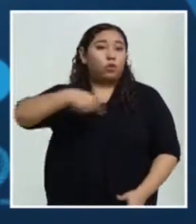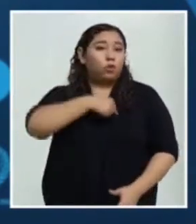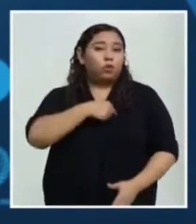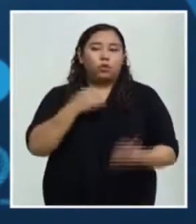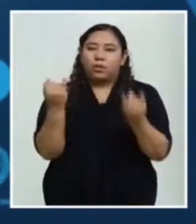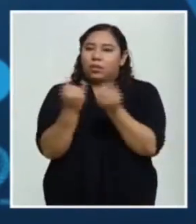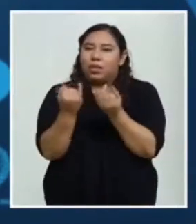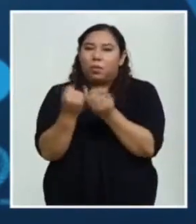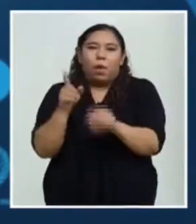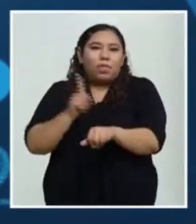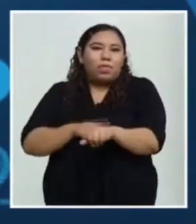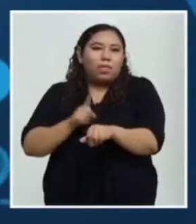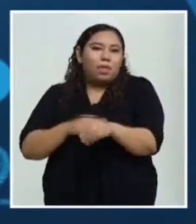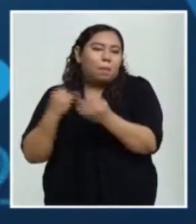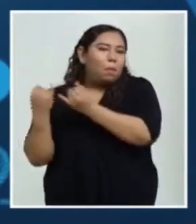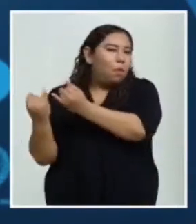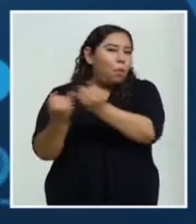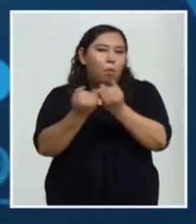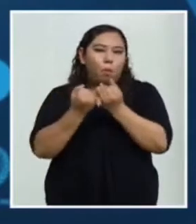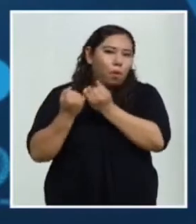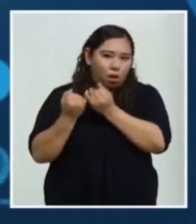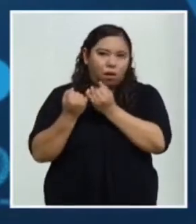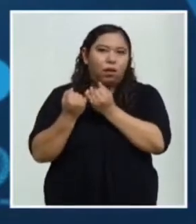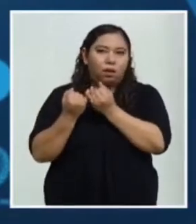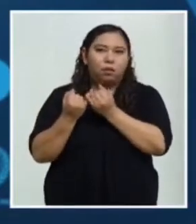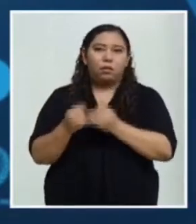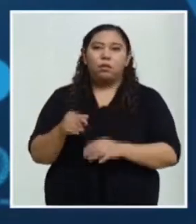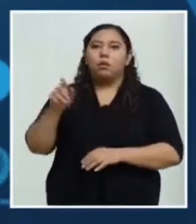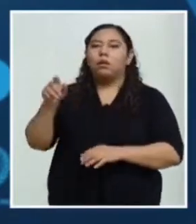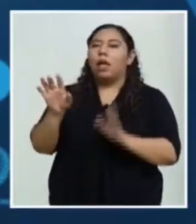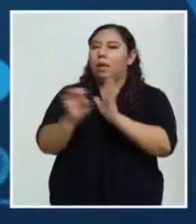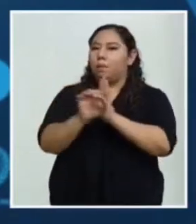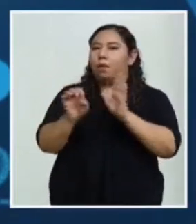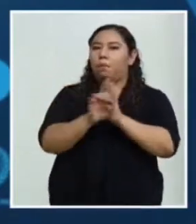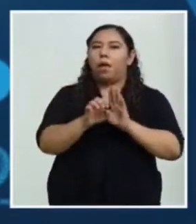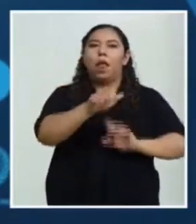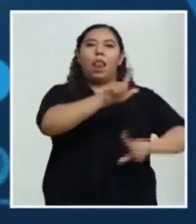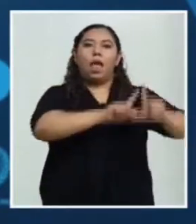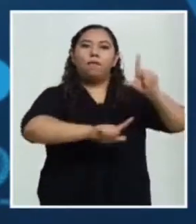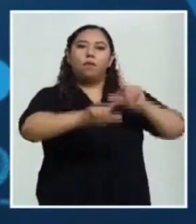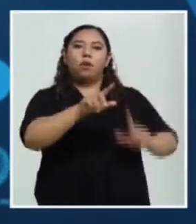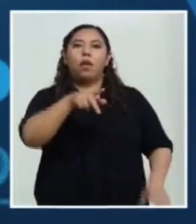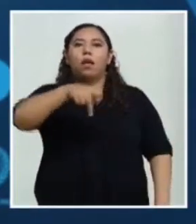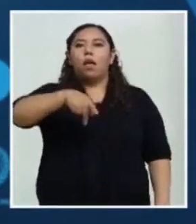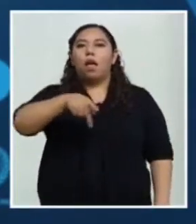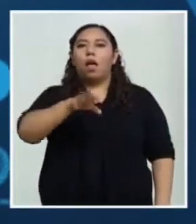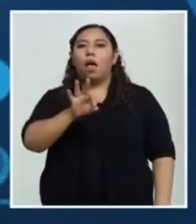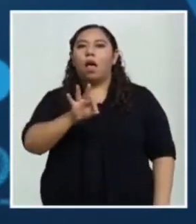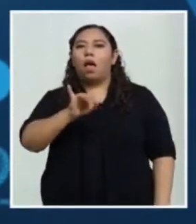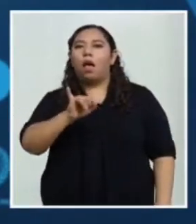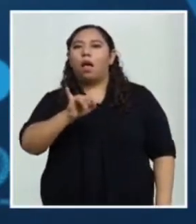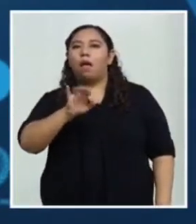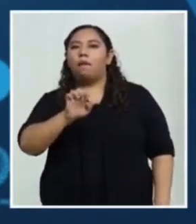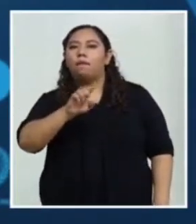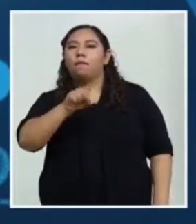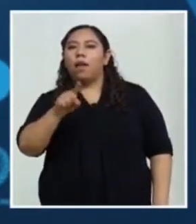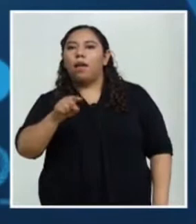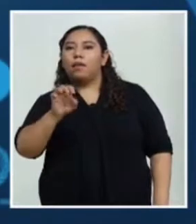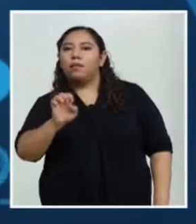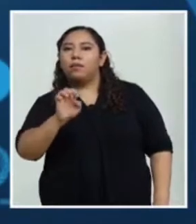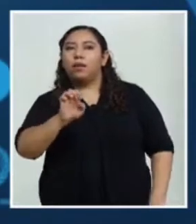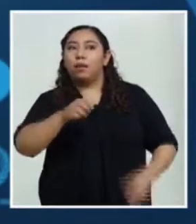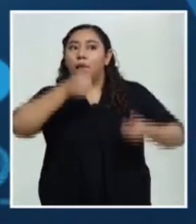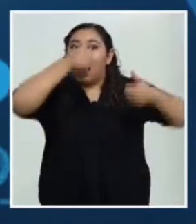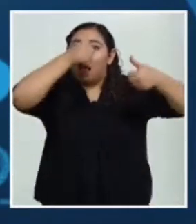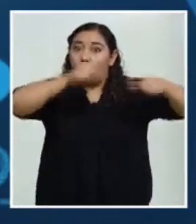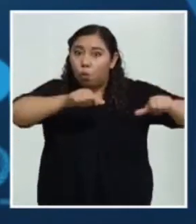que cerrando los últimos acuerdos con los productores. Por ejemplo, Pfizer es un productor que estamos para cerrar un acuerdo en